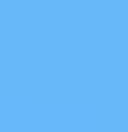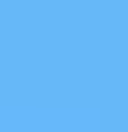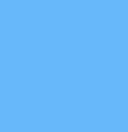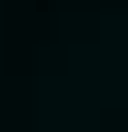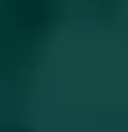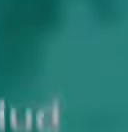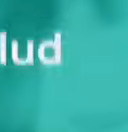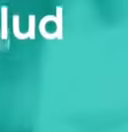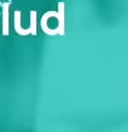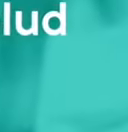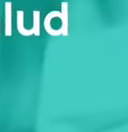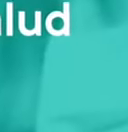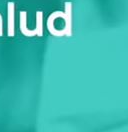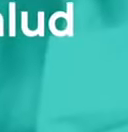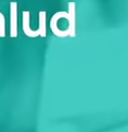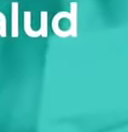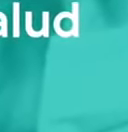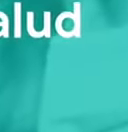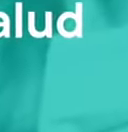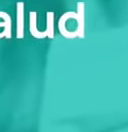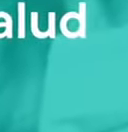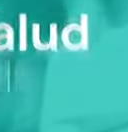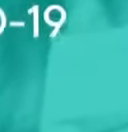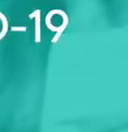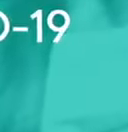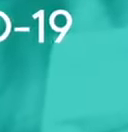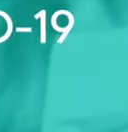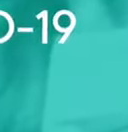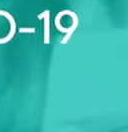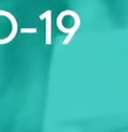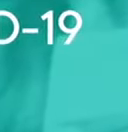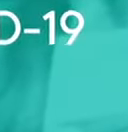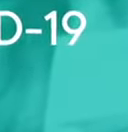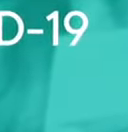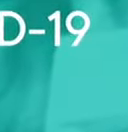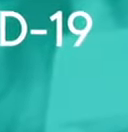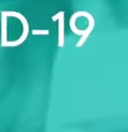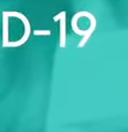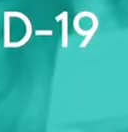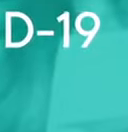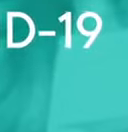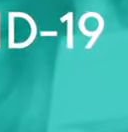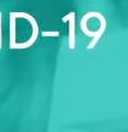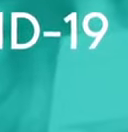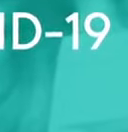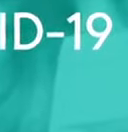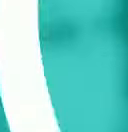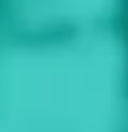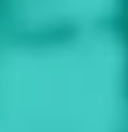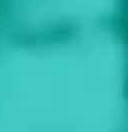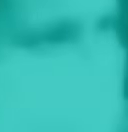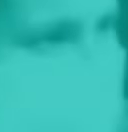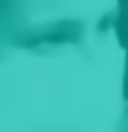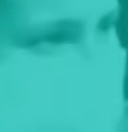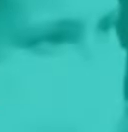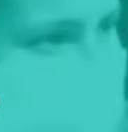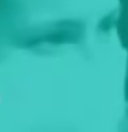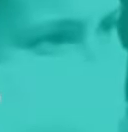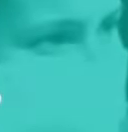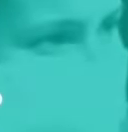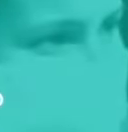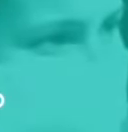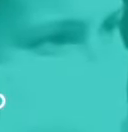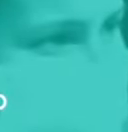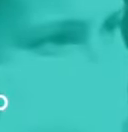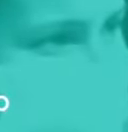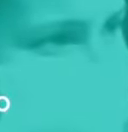Primero mi salud. Colaboremos con las autoridades de salud para disminuir los contagios de COVID-19. Limita tus